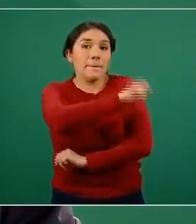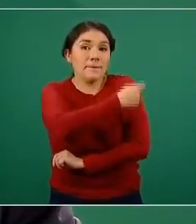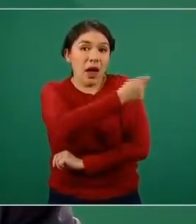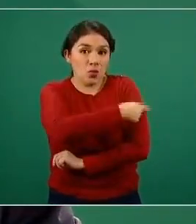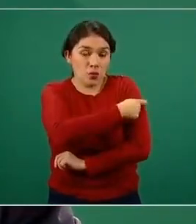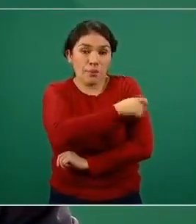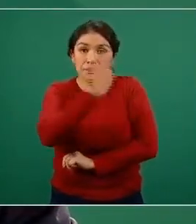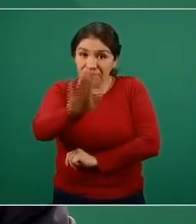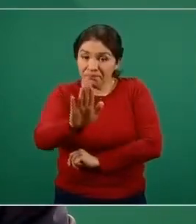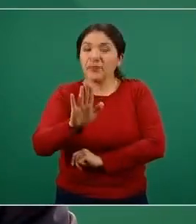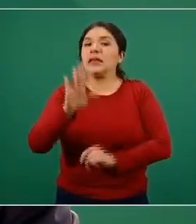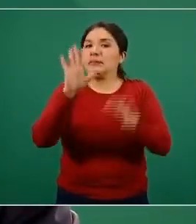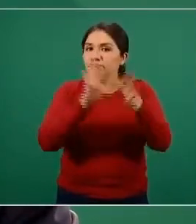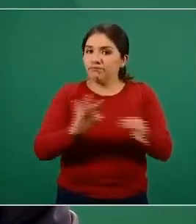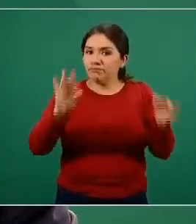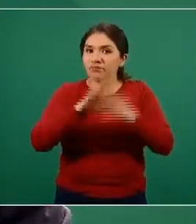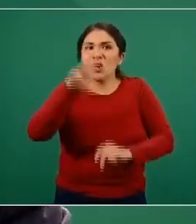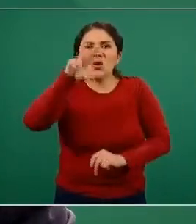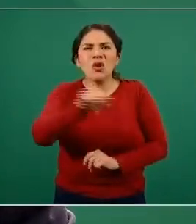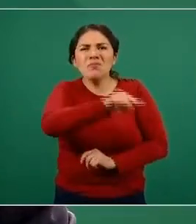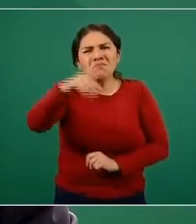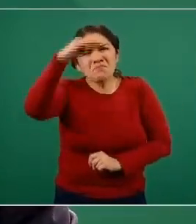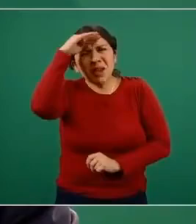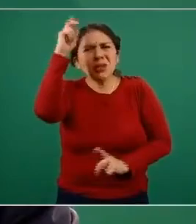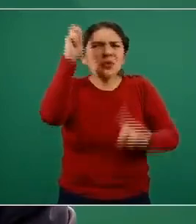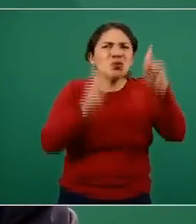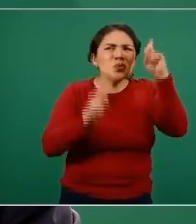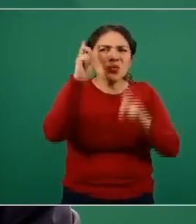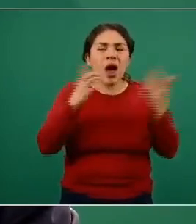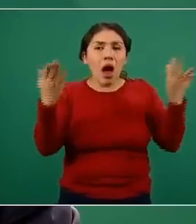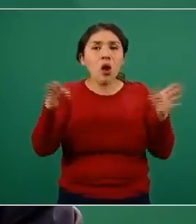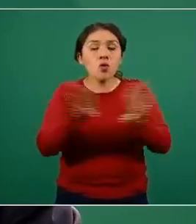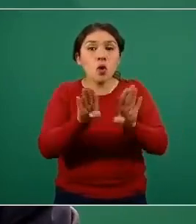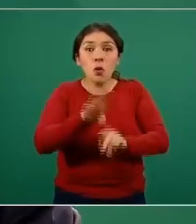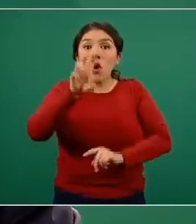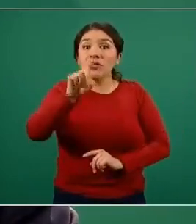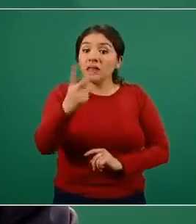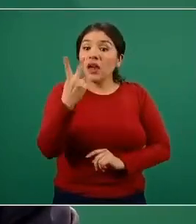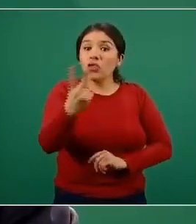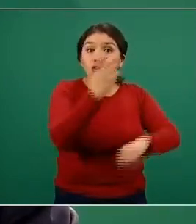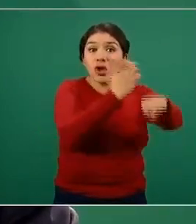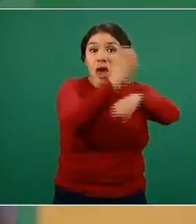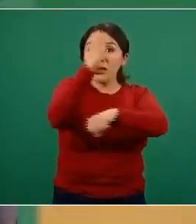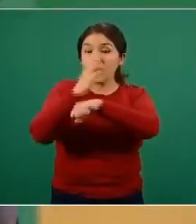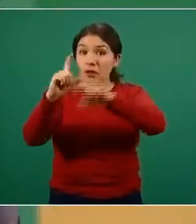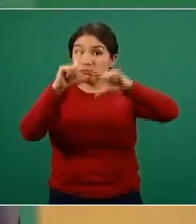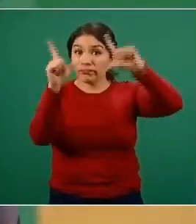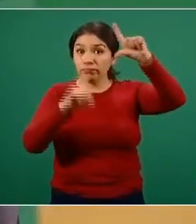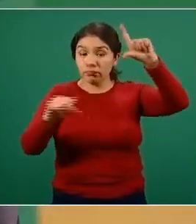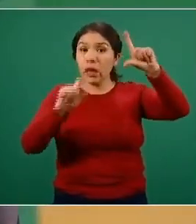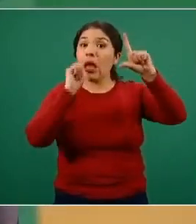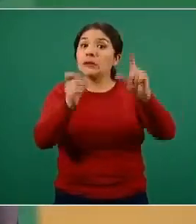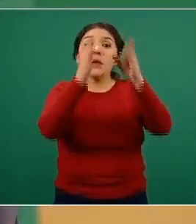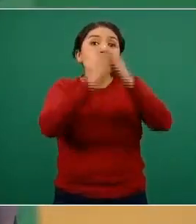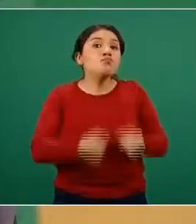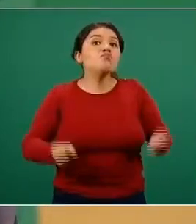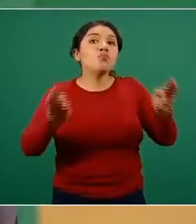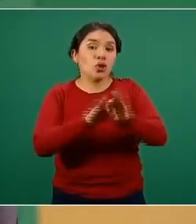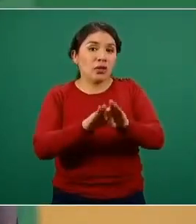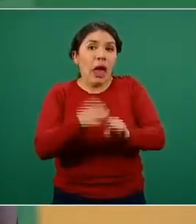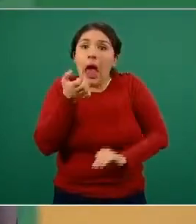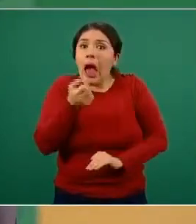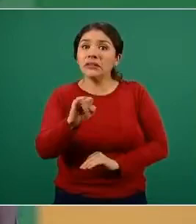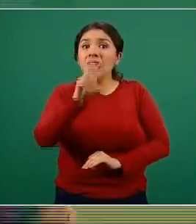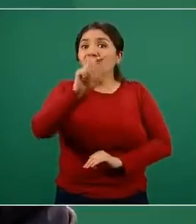Esto para aclarar que no haya duda alguna, 32 entidades federativas son prioritarias, las